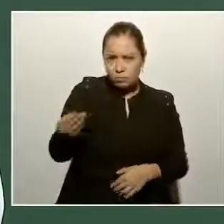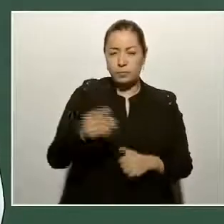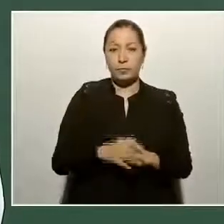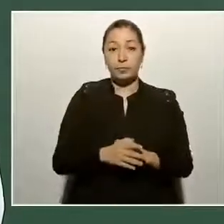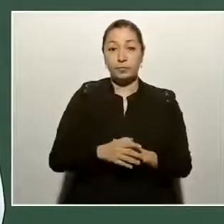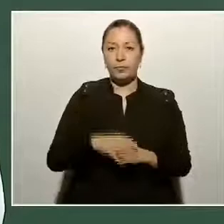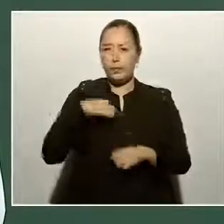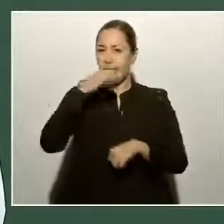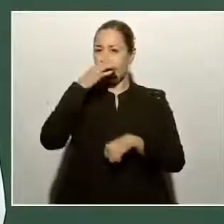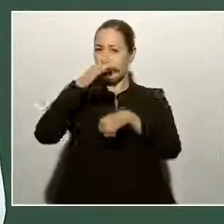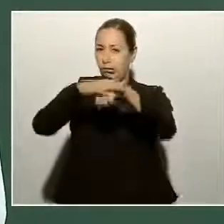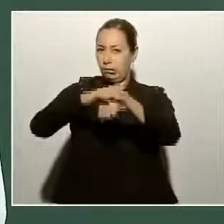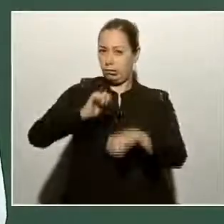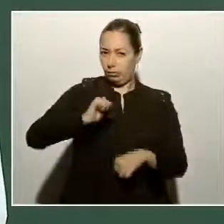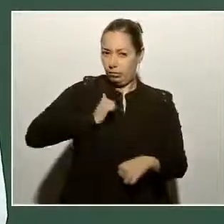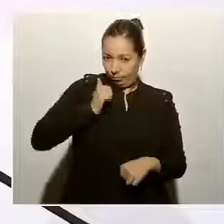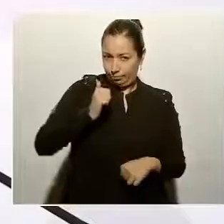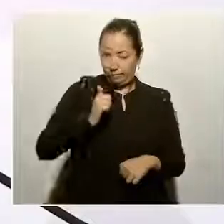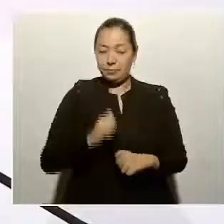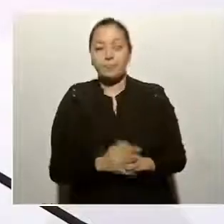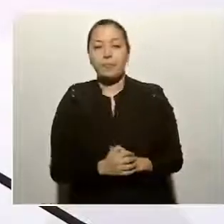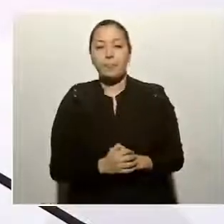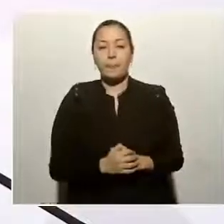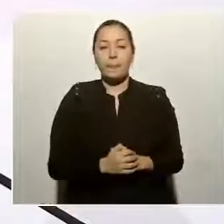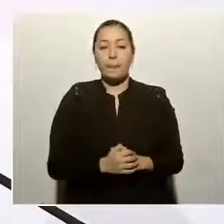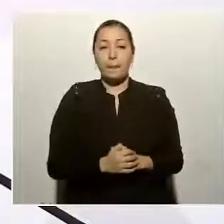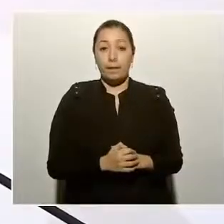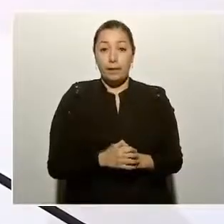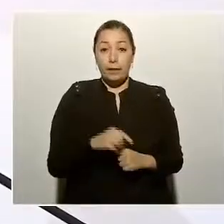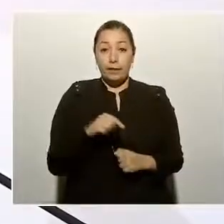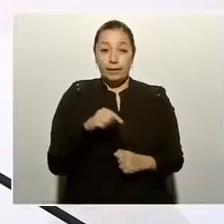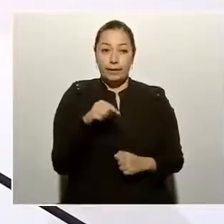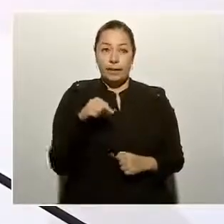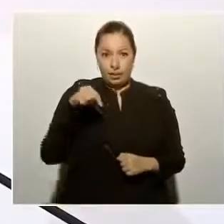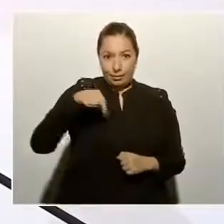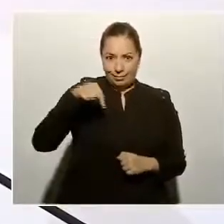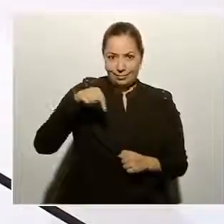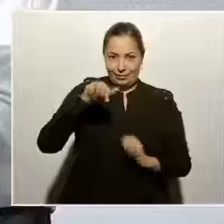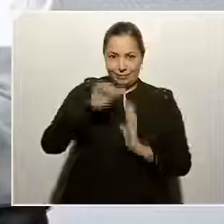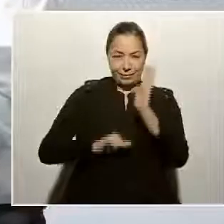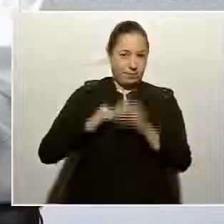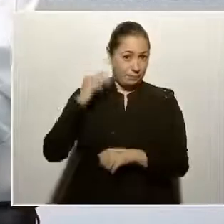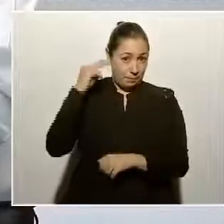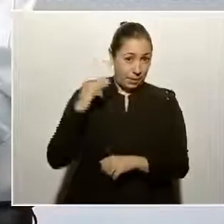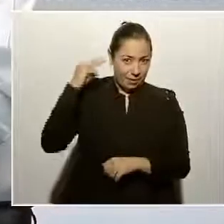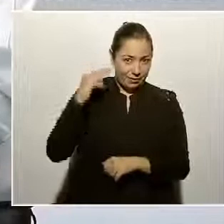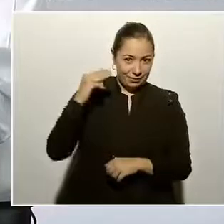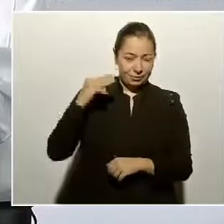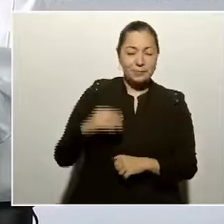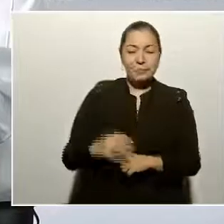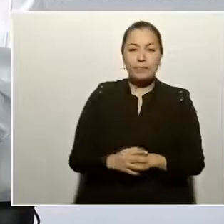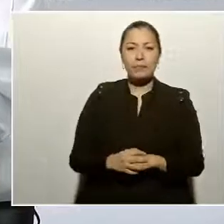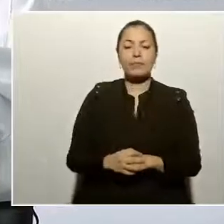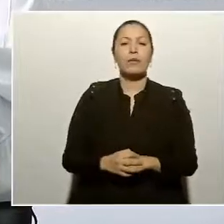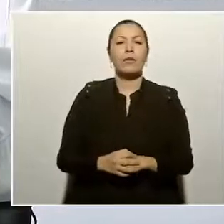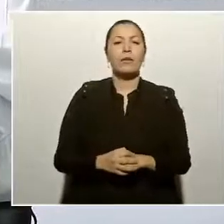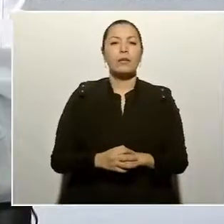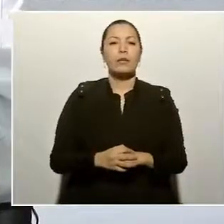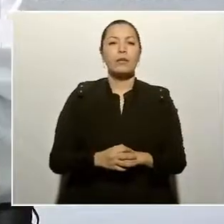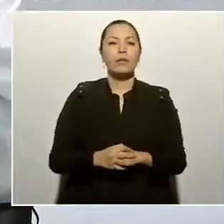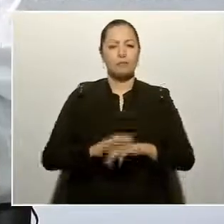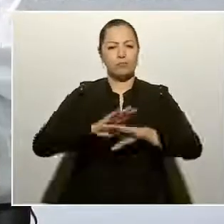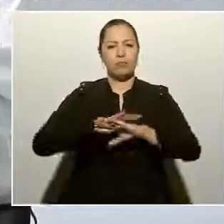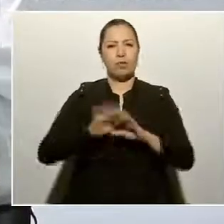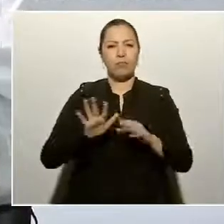aprovecho para decir que en este mes de marzo se va a